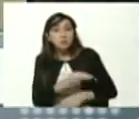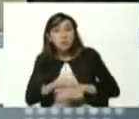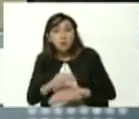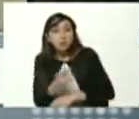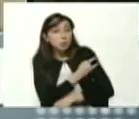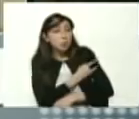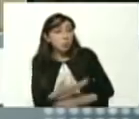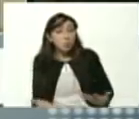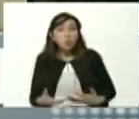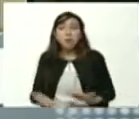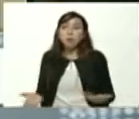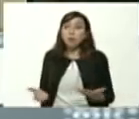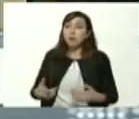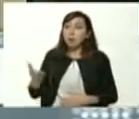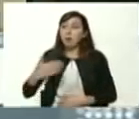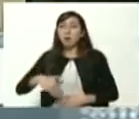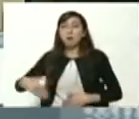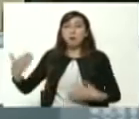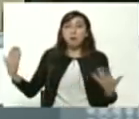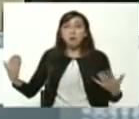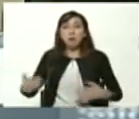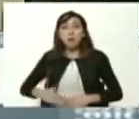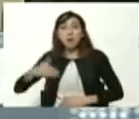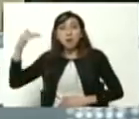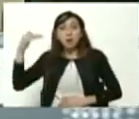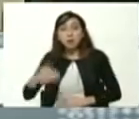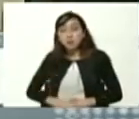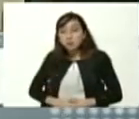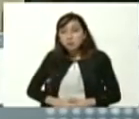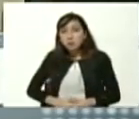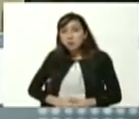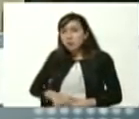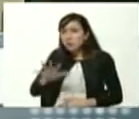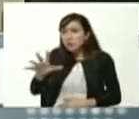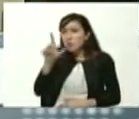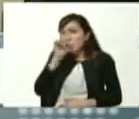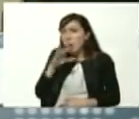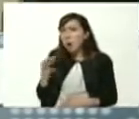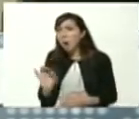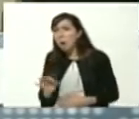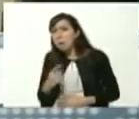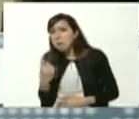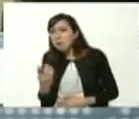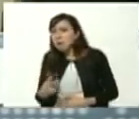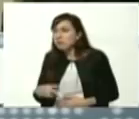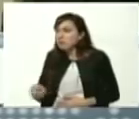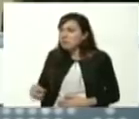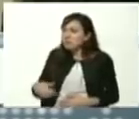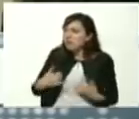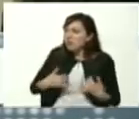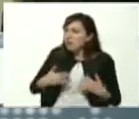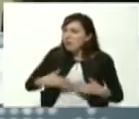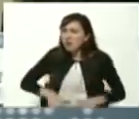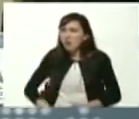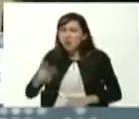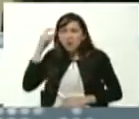se la dan de grandote tenían 4 o 5 años un año en qué año naciste tú Mervin